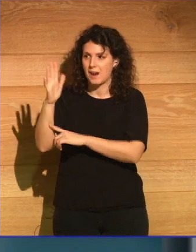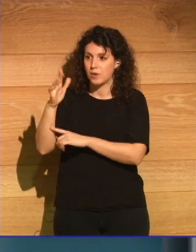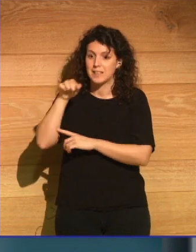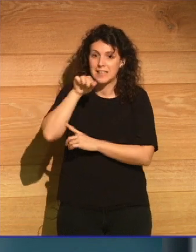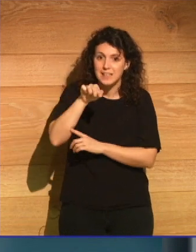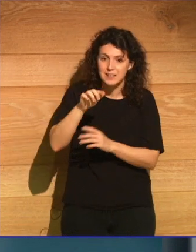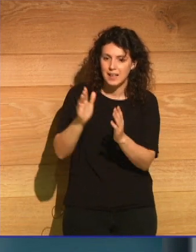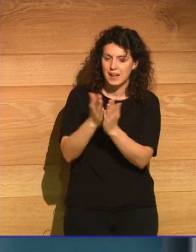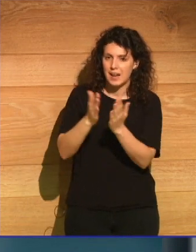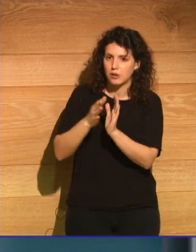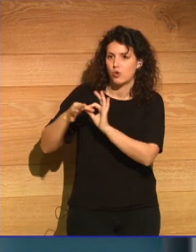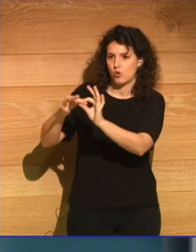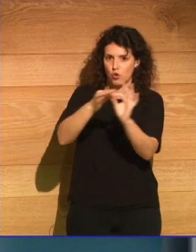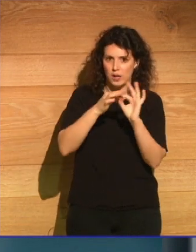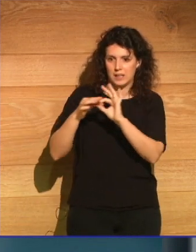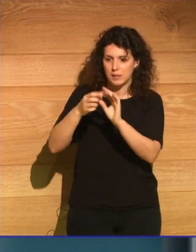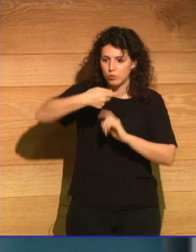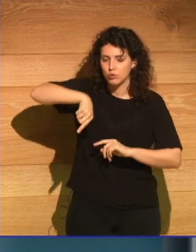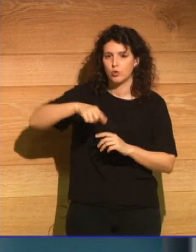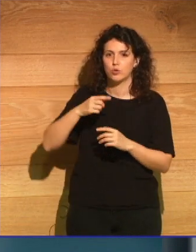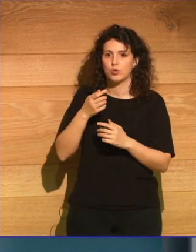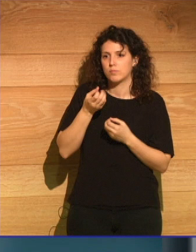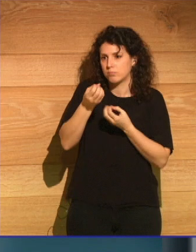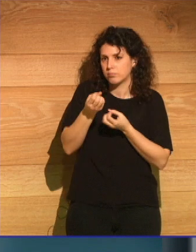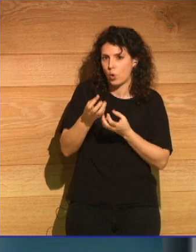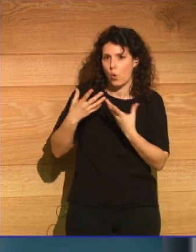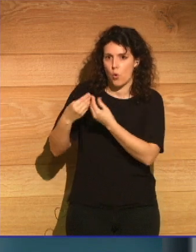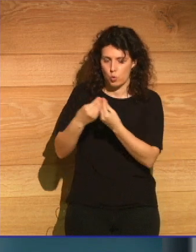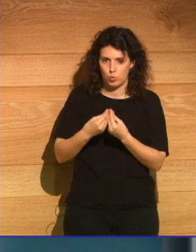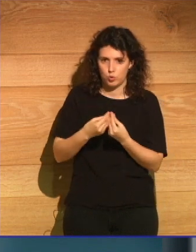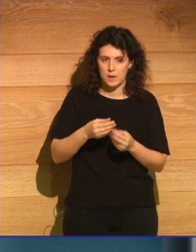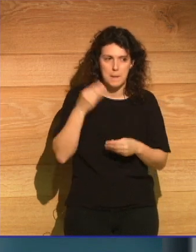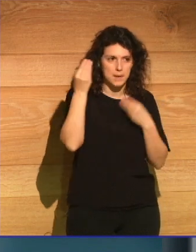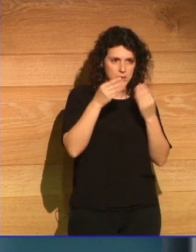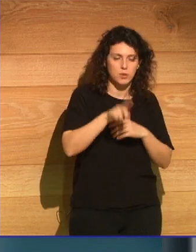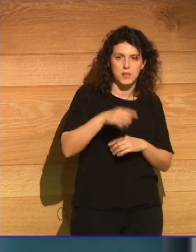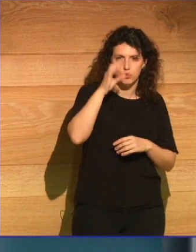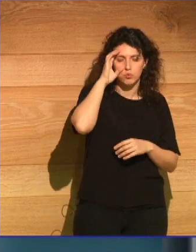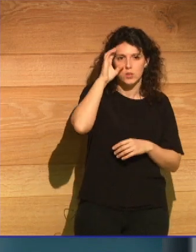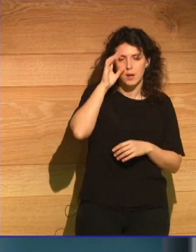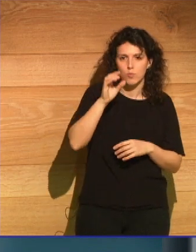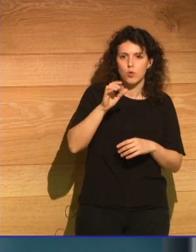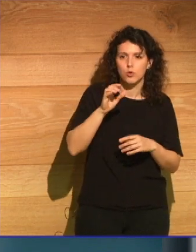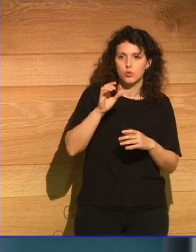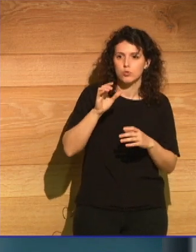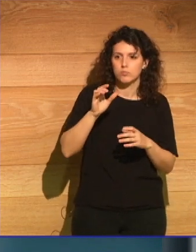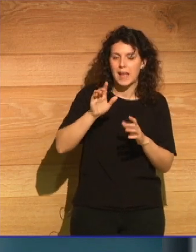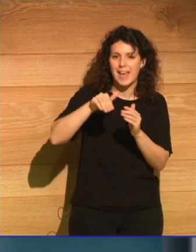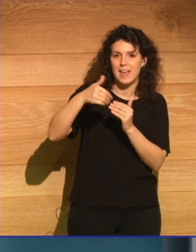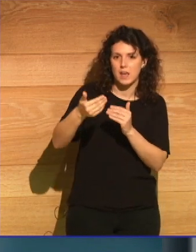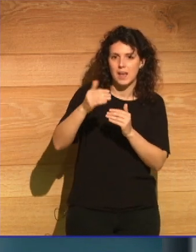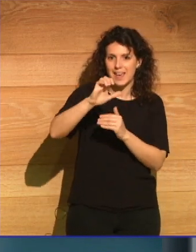relato colectivo que susurramos juntos. Pensemos, escuchando también los ecos de la razón